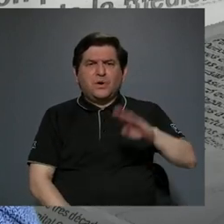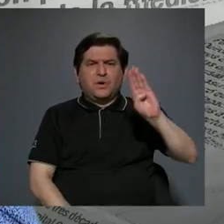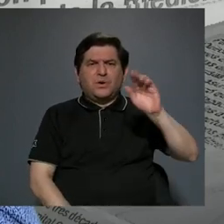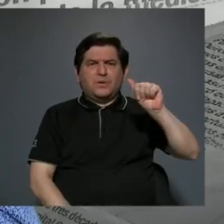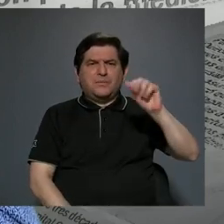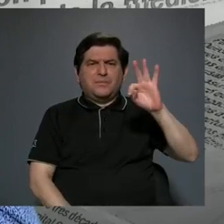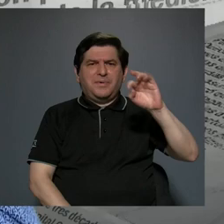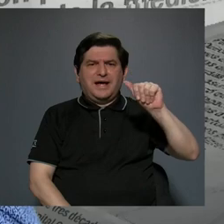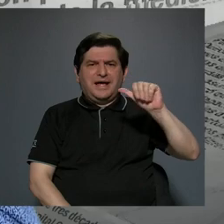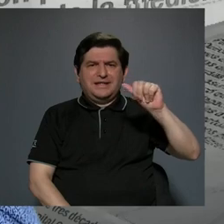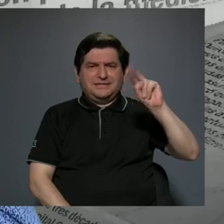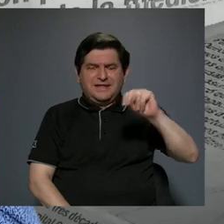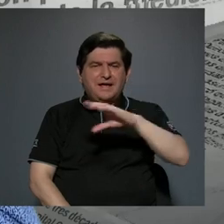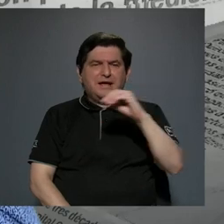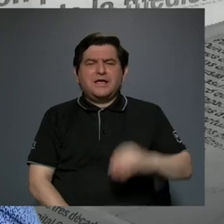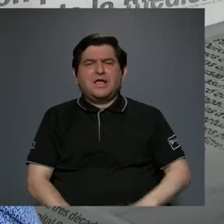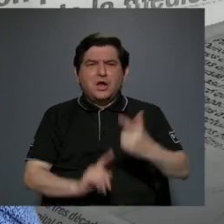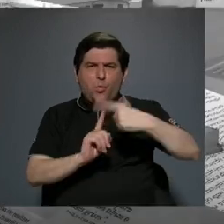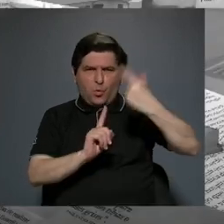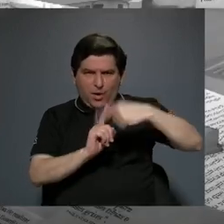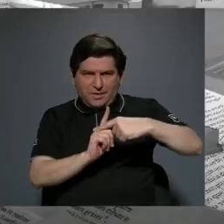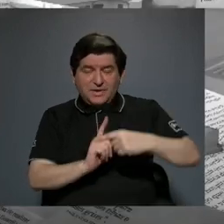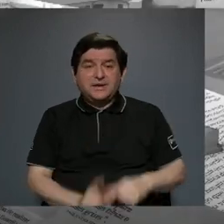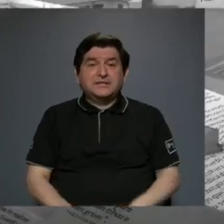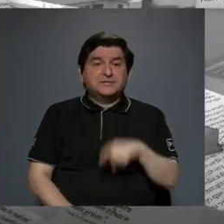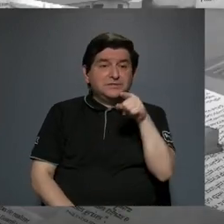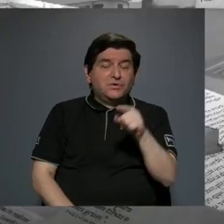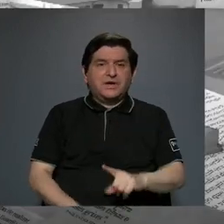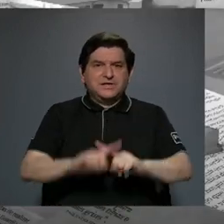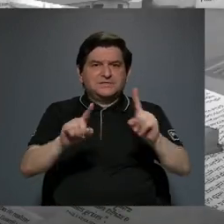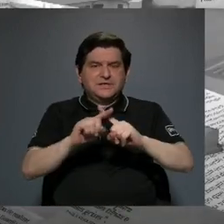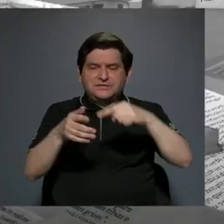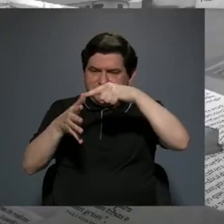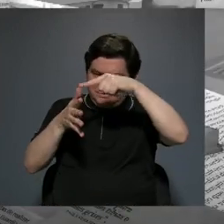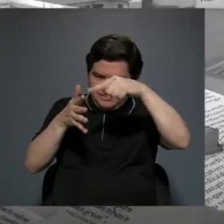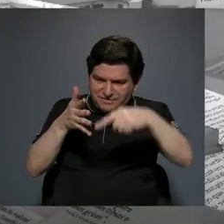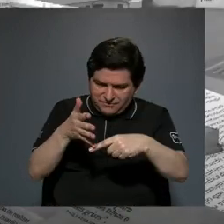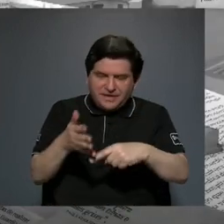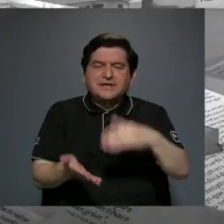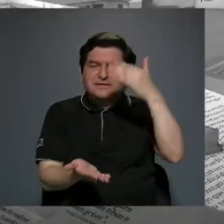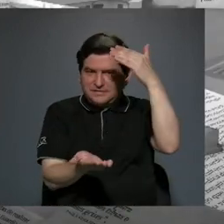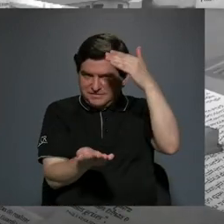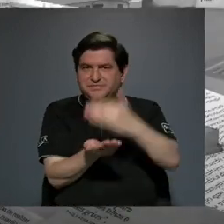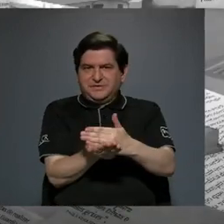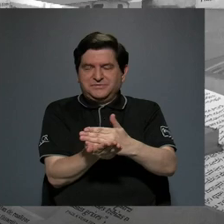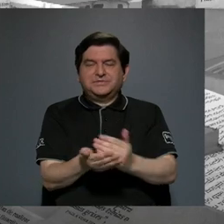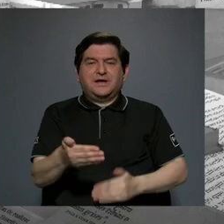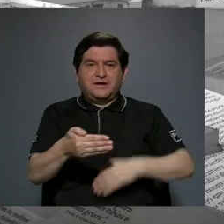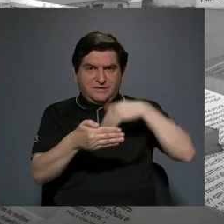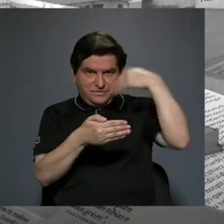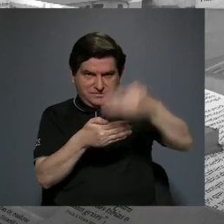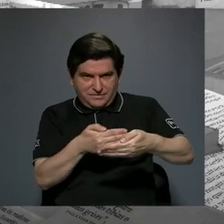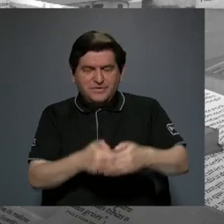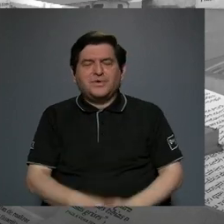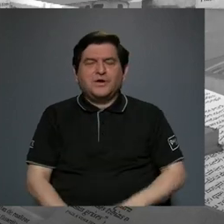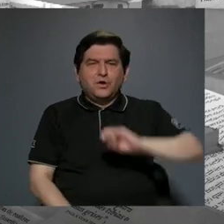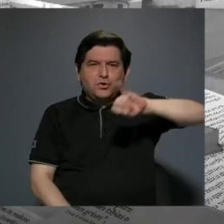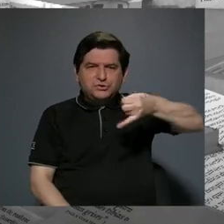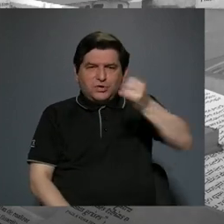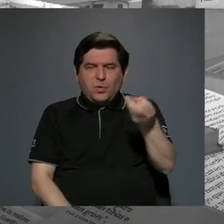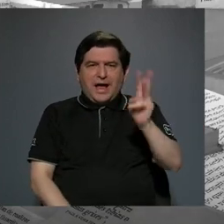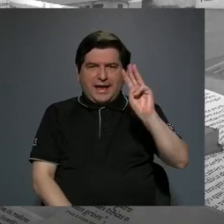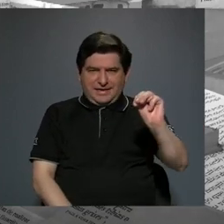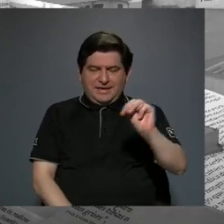y los de Guapiles. Nos vamos a quedar con esas enumeraciones para hacer una pausa y enseguida, don José